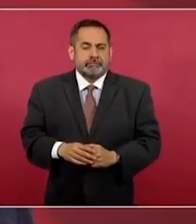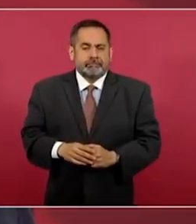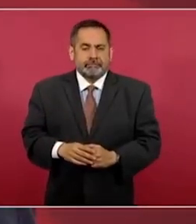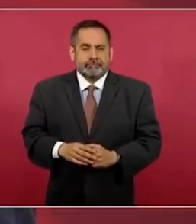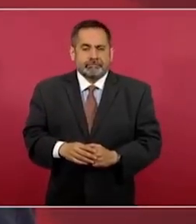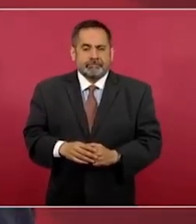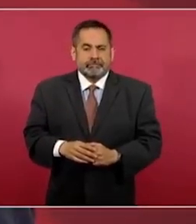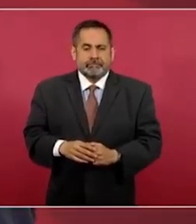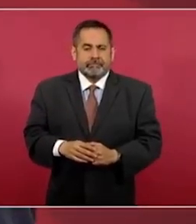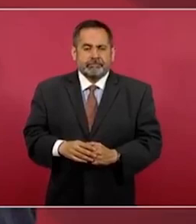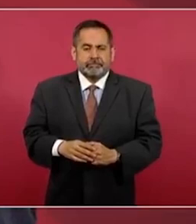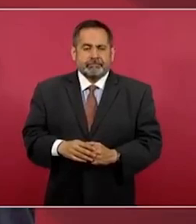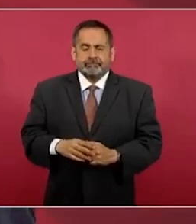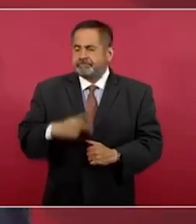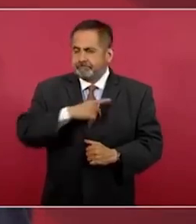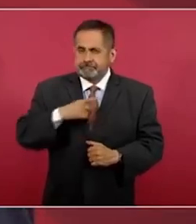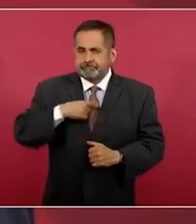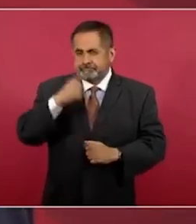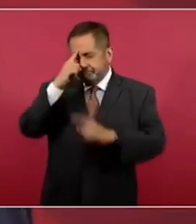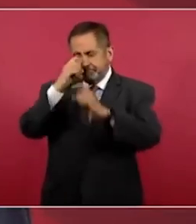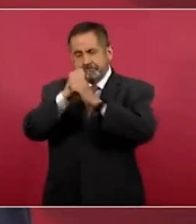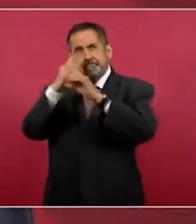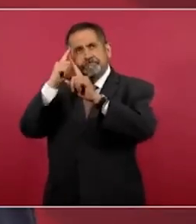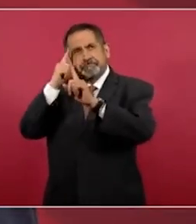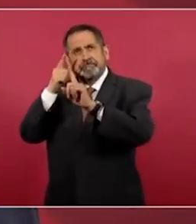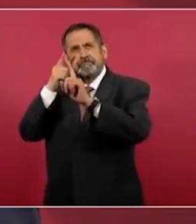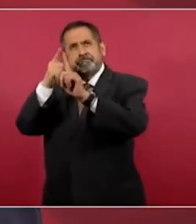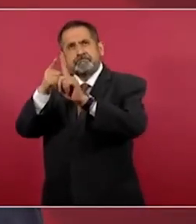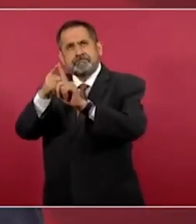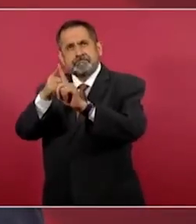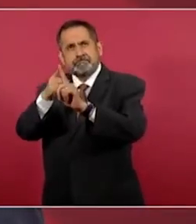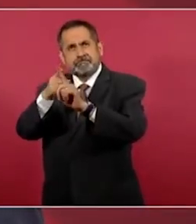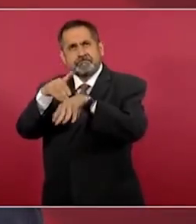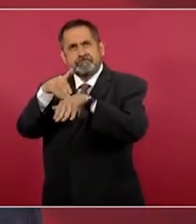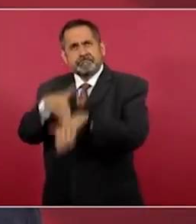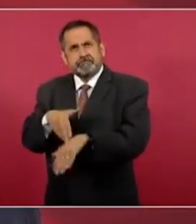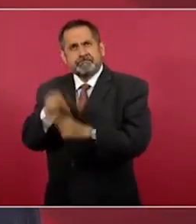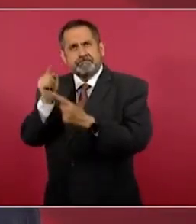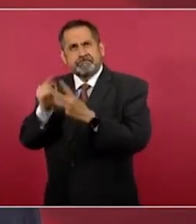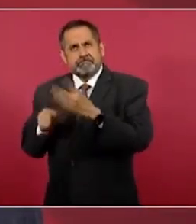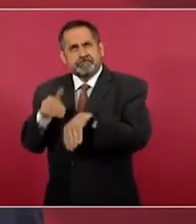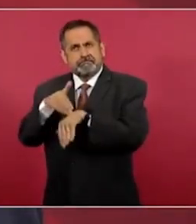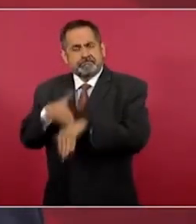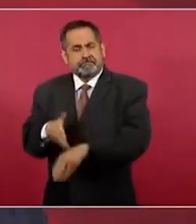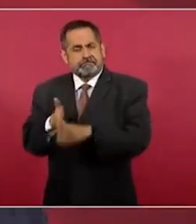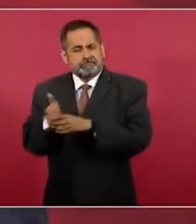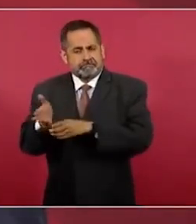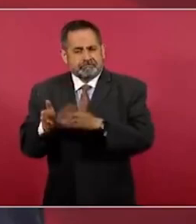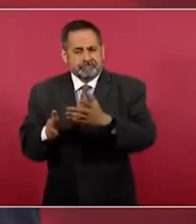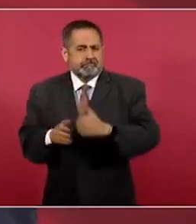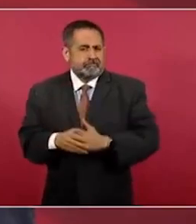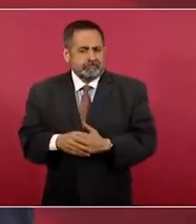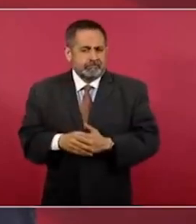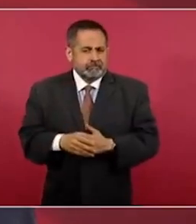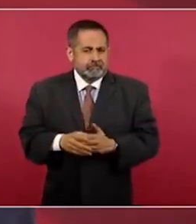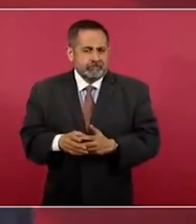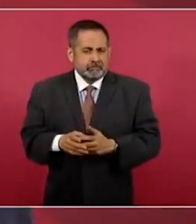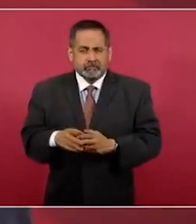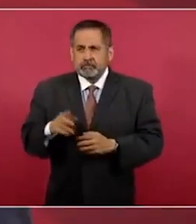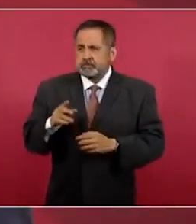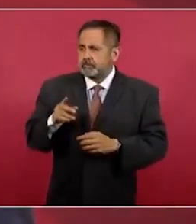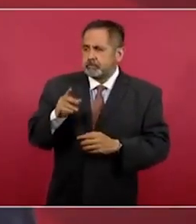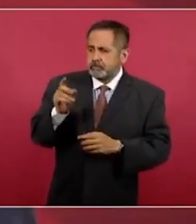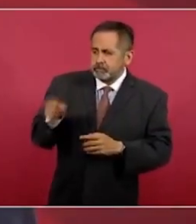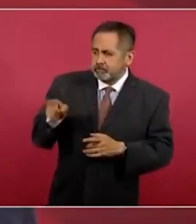Y tiene que haber principios, estemos o no estemos de acuerdo.